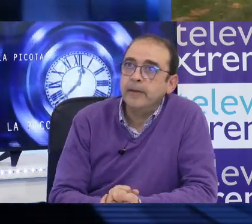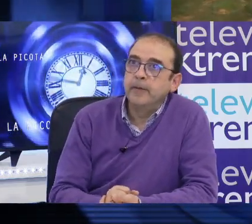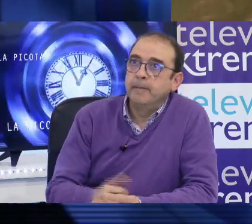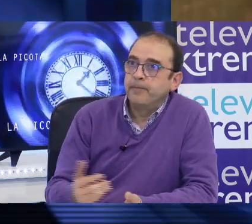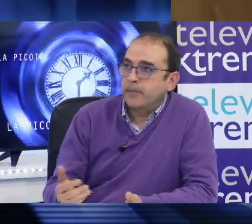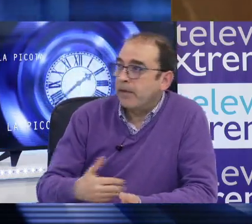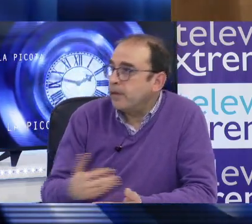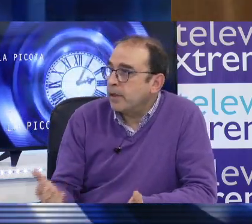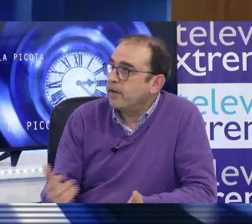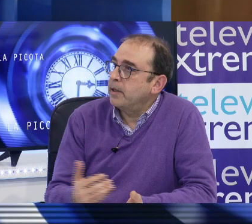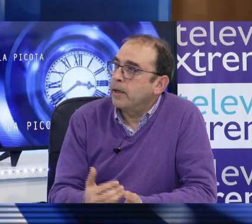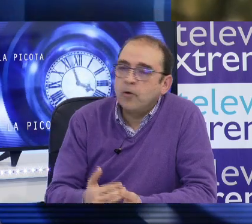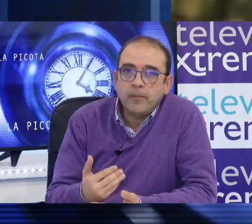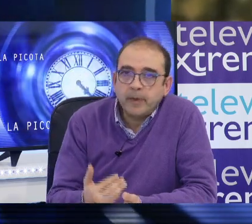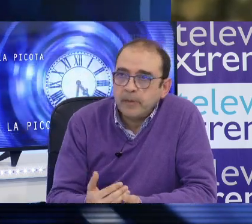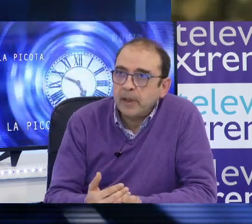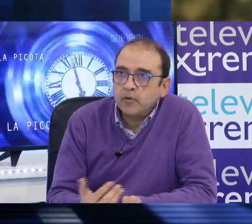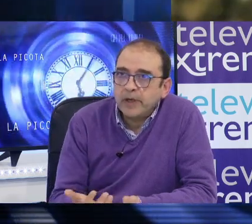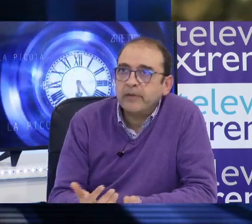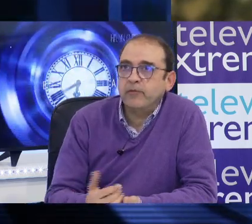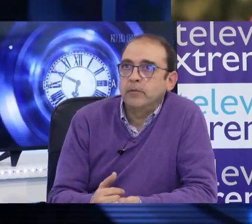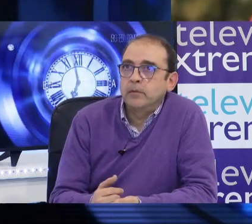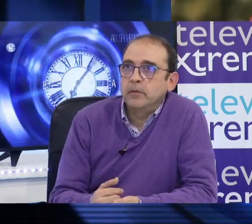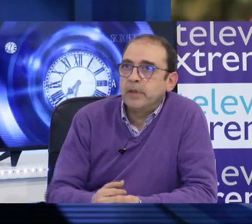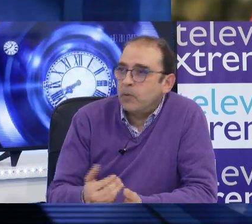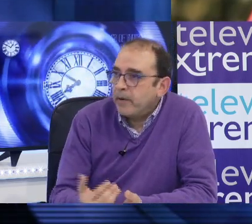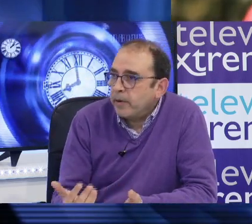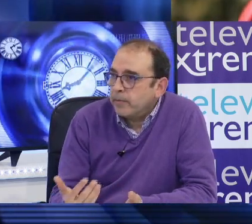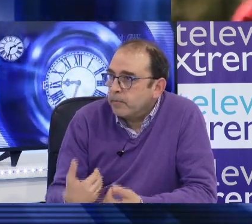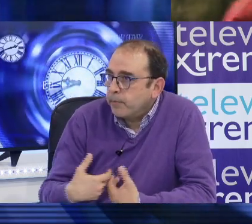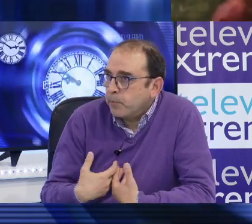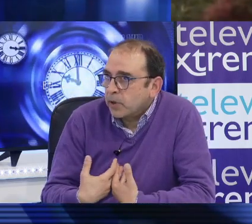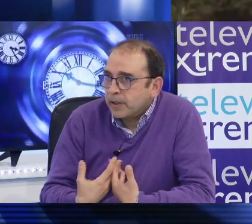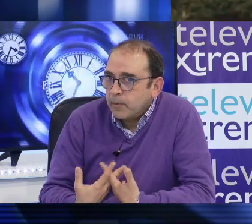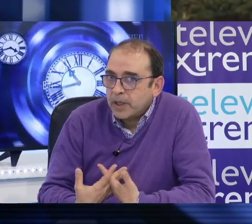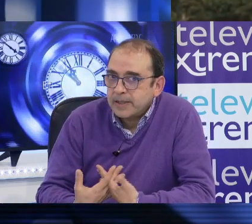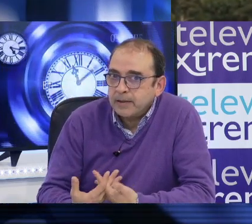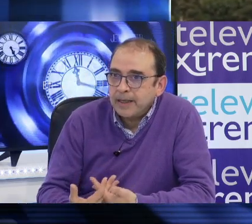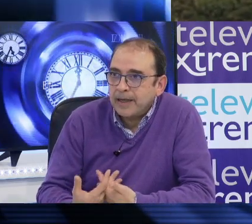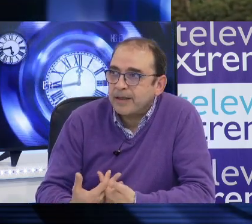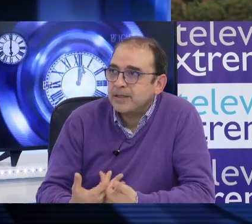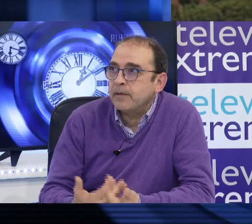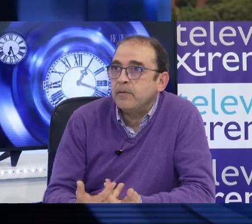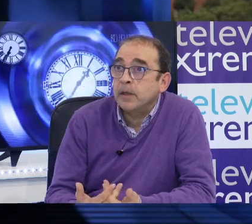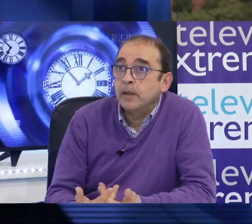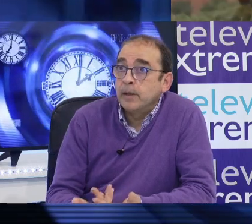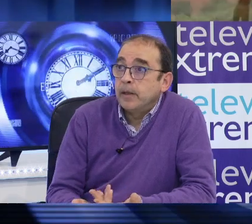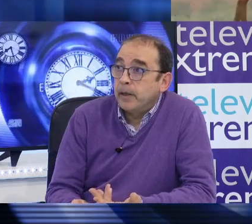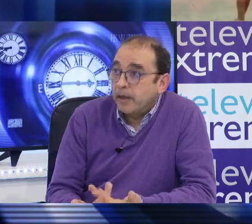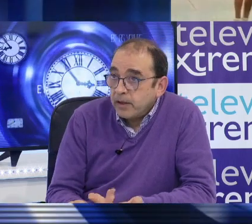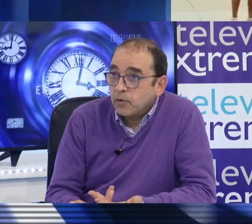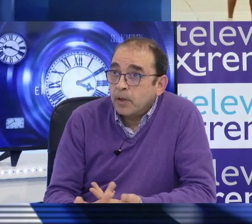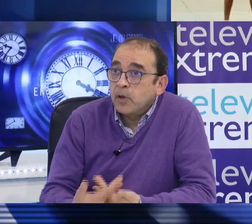estar? Etcétera, etcétera. No permitamos esto de una vez porque tenemos que sentir la necesidad de vivir.